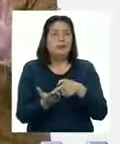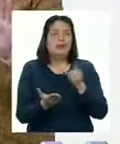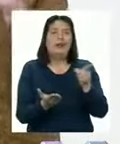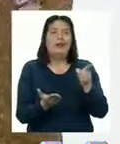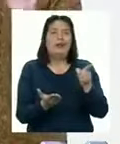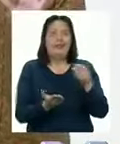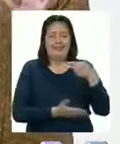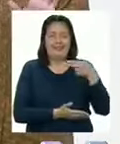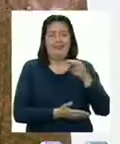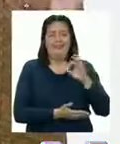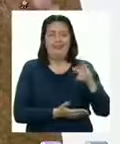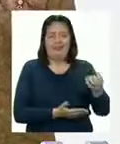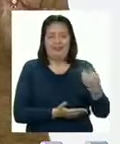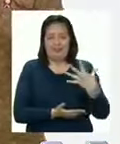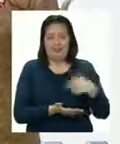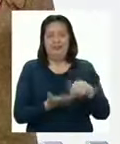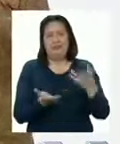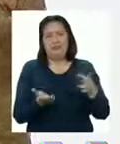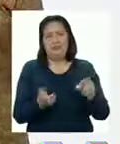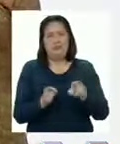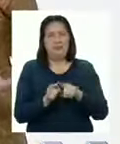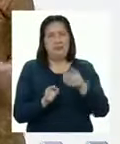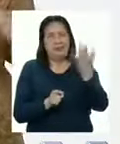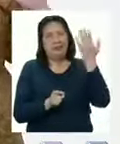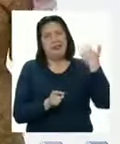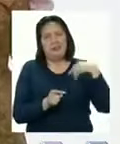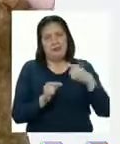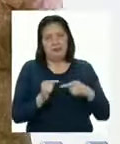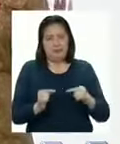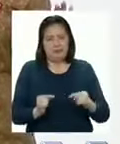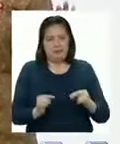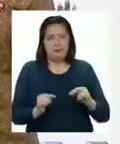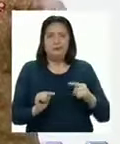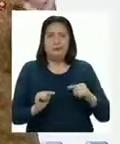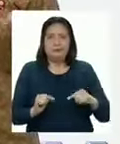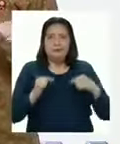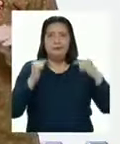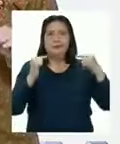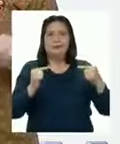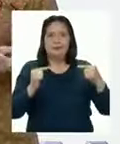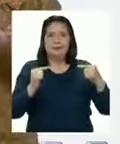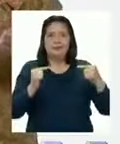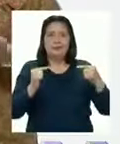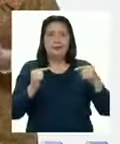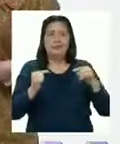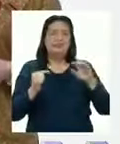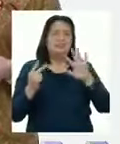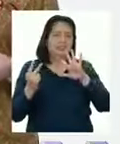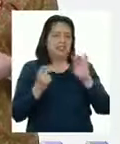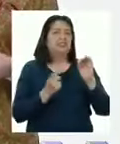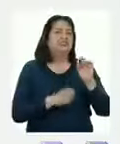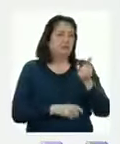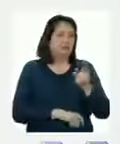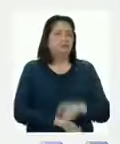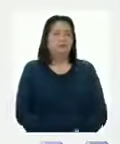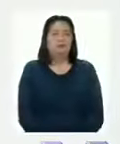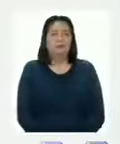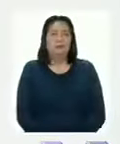Héctor nos escribe y dice que es lo mismo que antes Pero en las decenas, entonces sería setenta